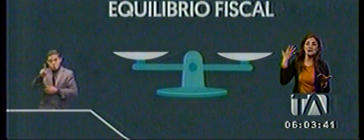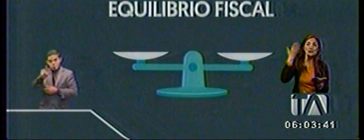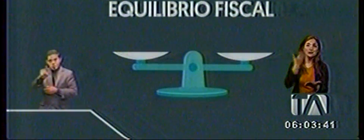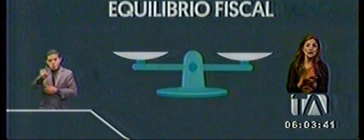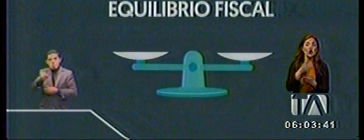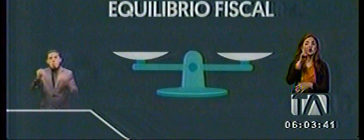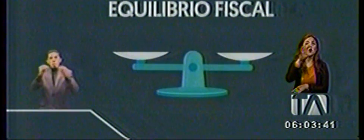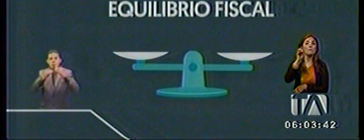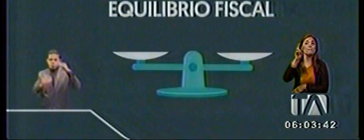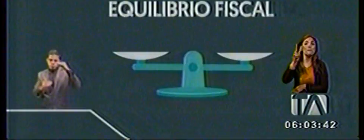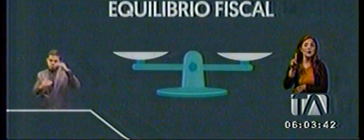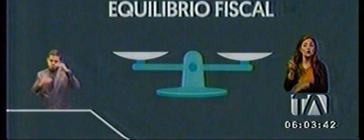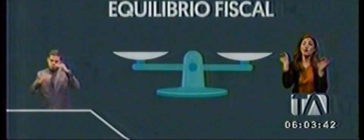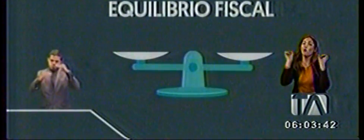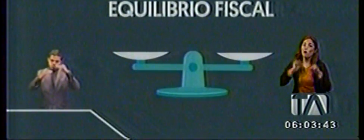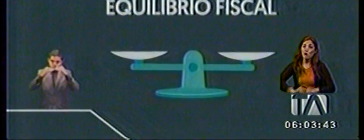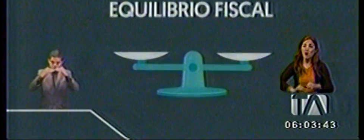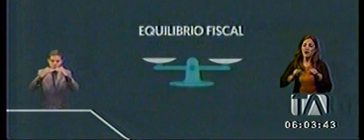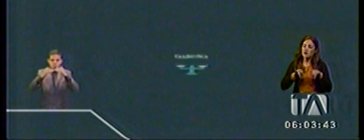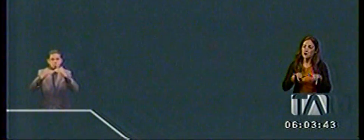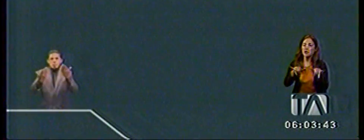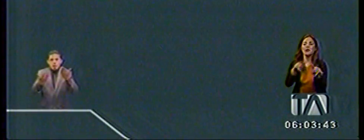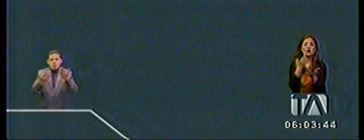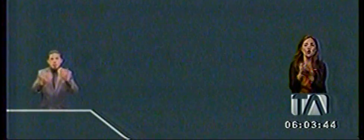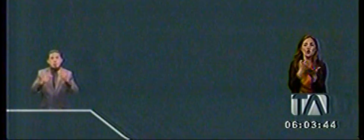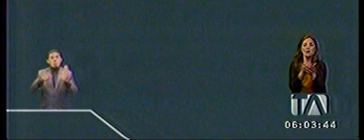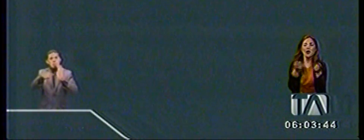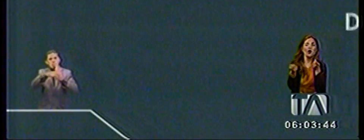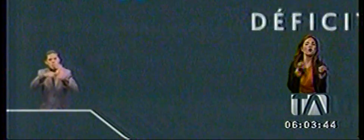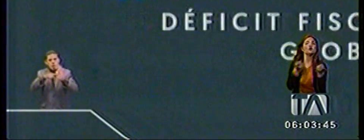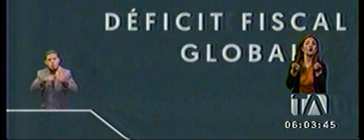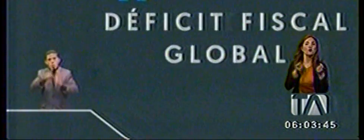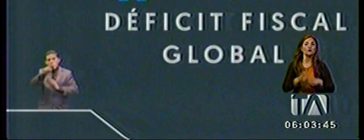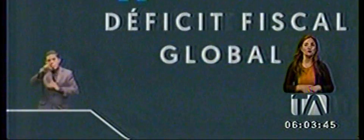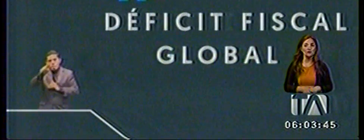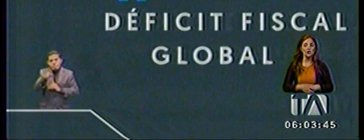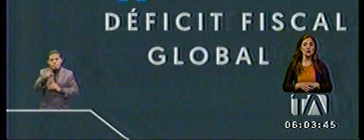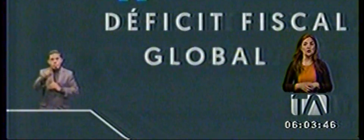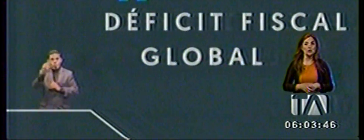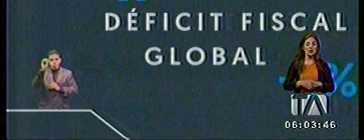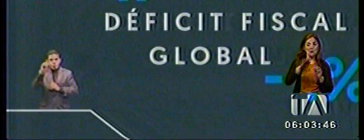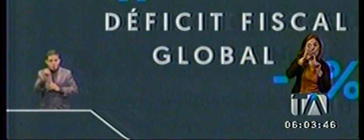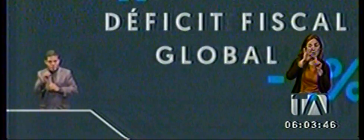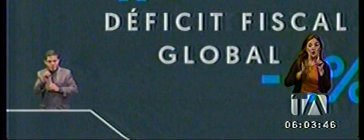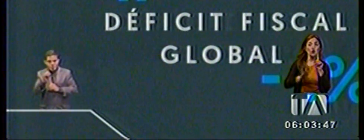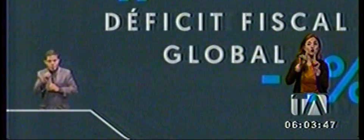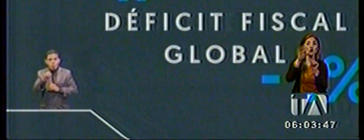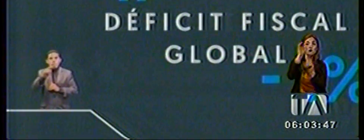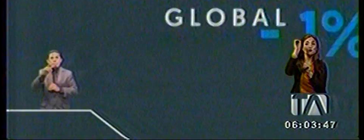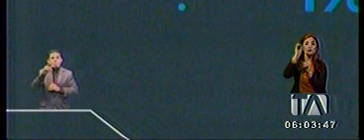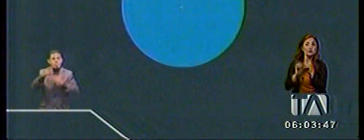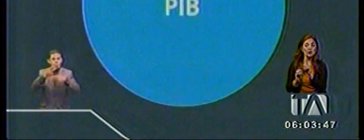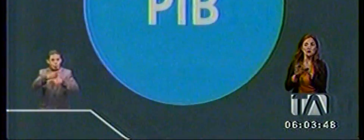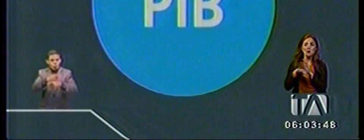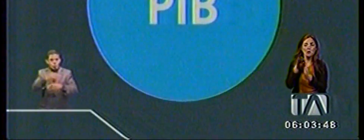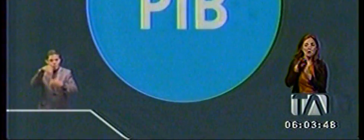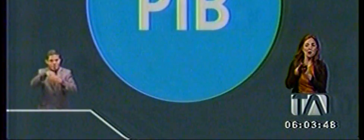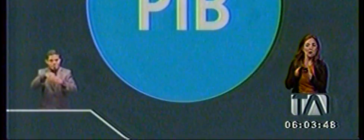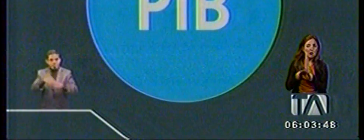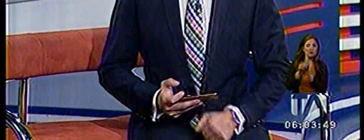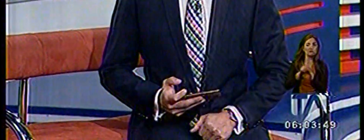y reducir el déficit fiscal global a menos de 1% del PIB al finalizar nuestro gobierno.